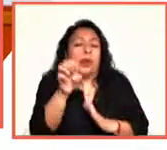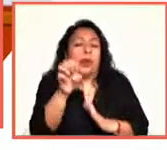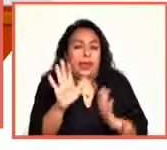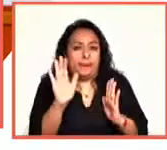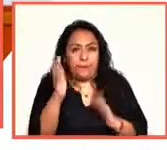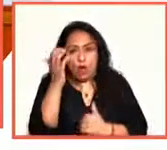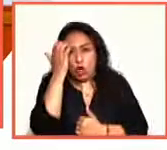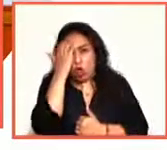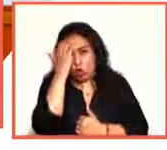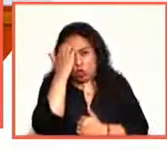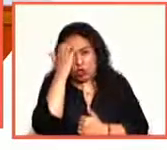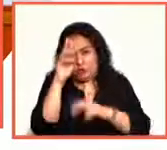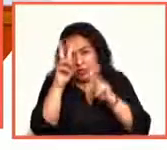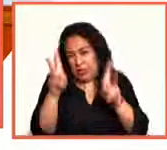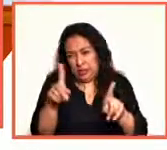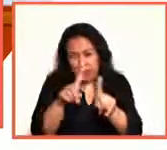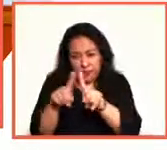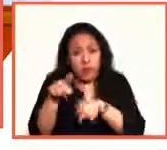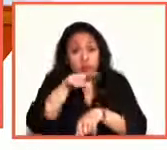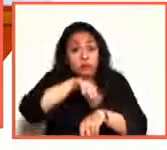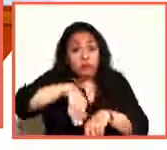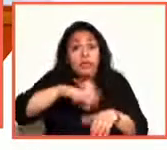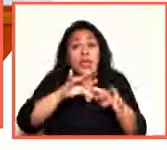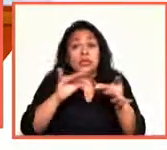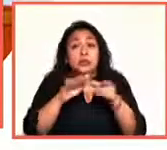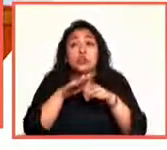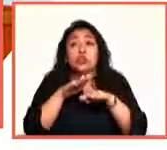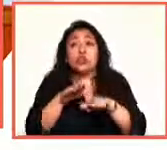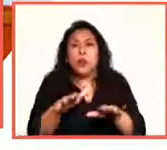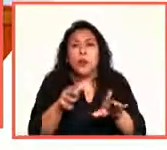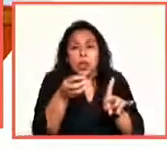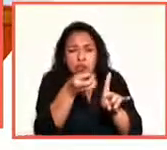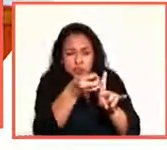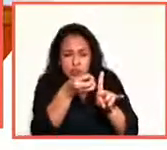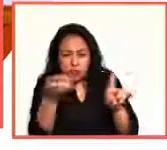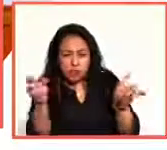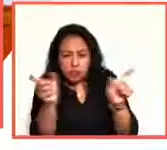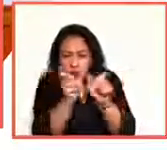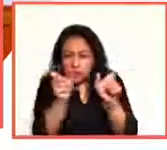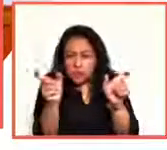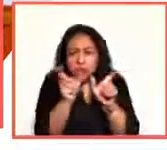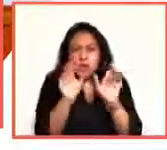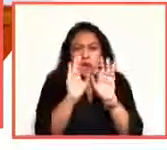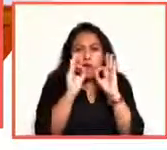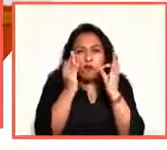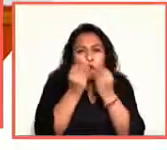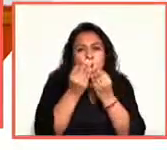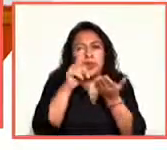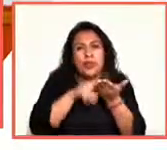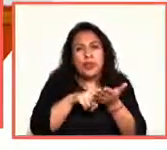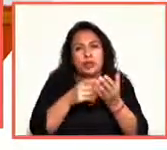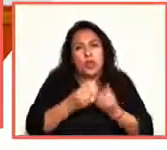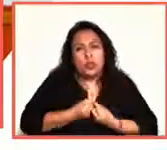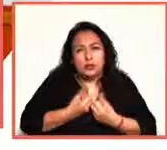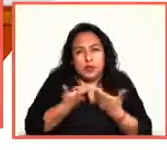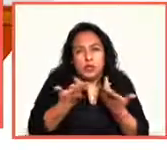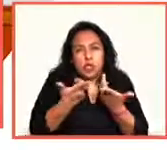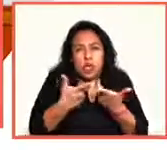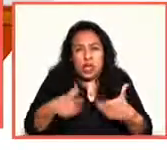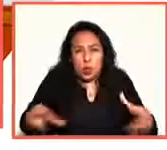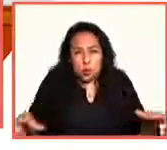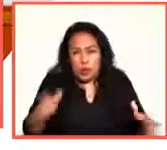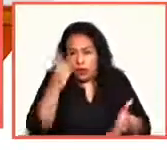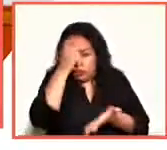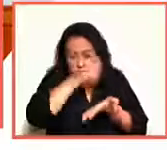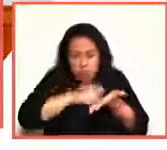conocimiento, tú hablas de la sintaxis, de los tropos, de las figuras retóricas del lenguaje. Estos ensayos que